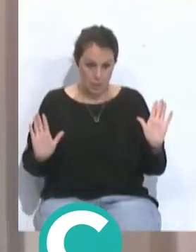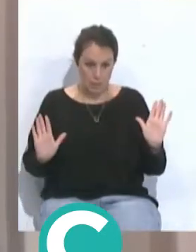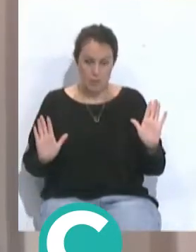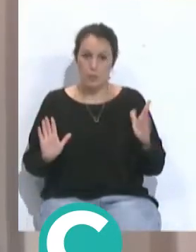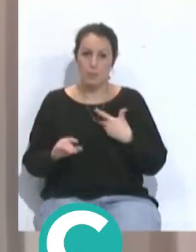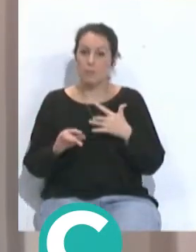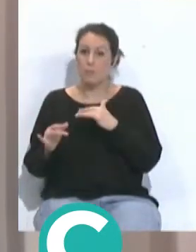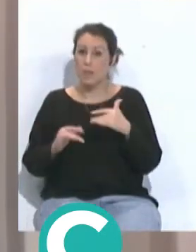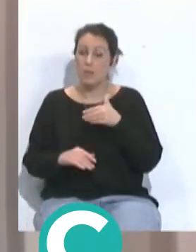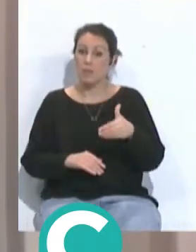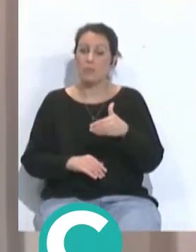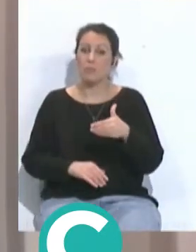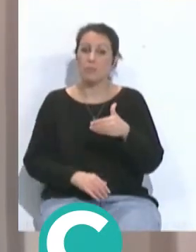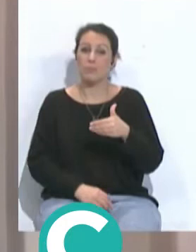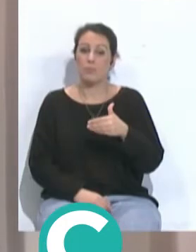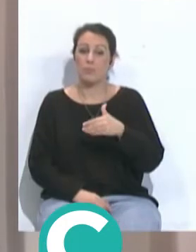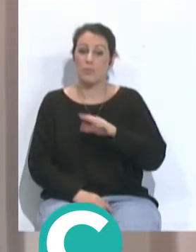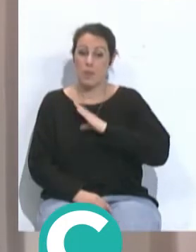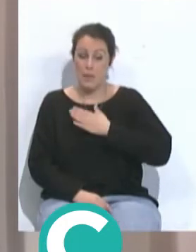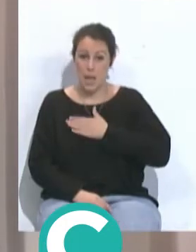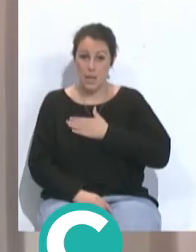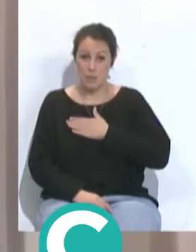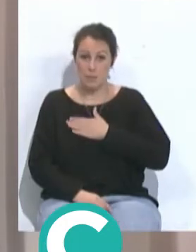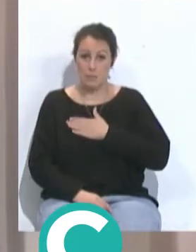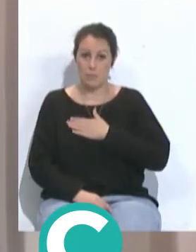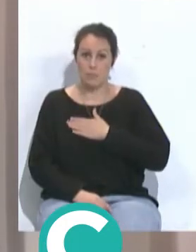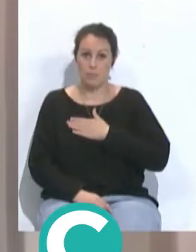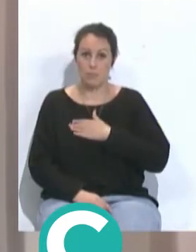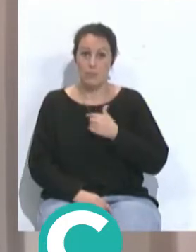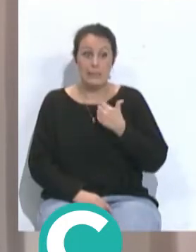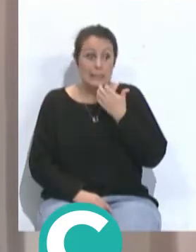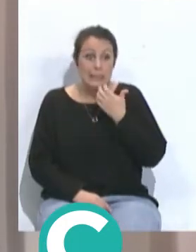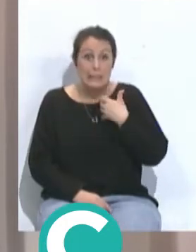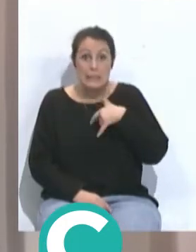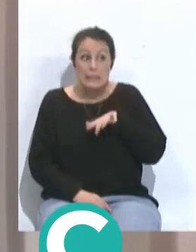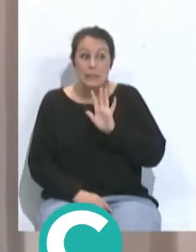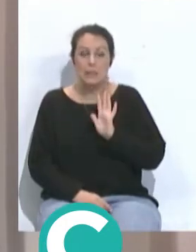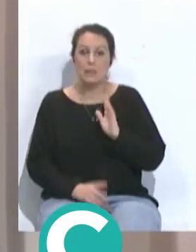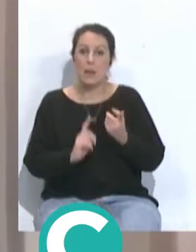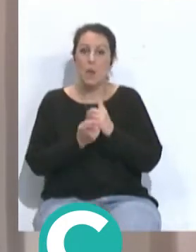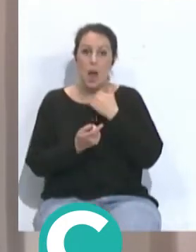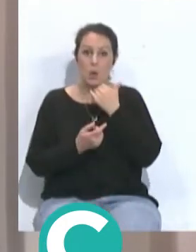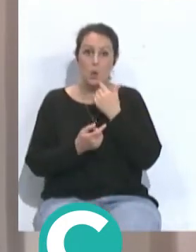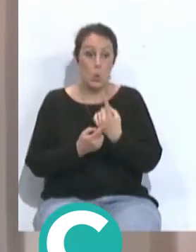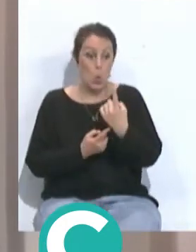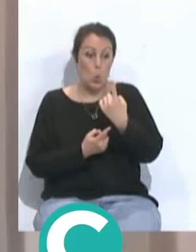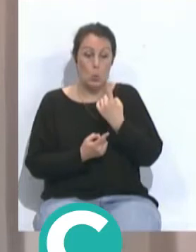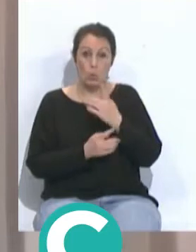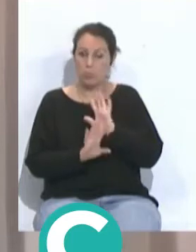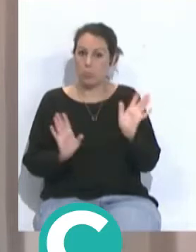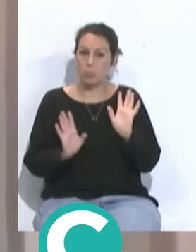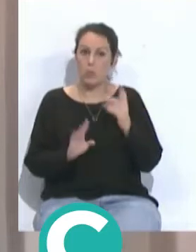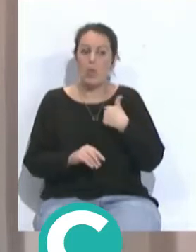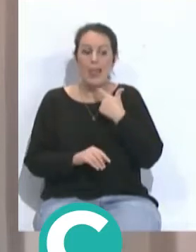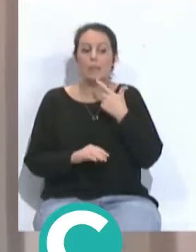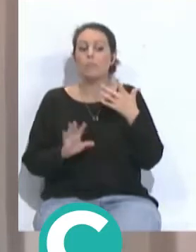que el partido del próximo de mañana si hay hay un cambio yo me